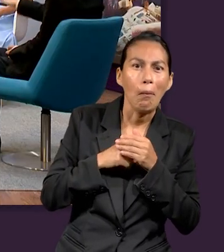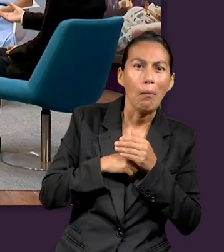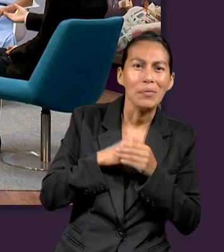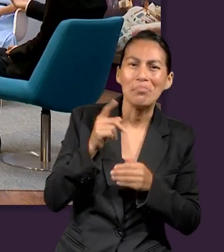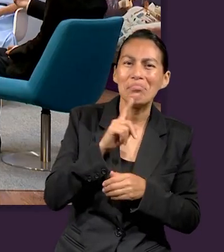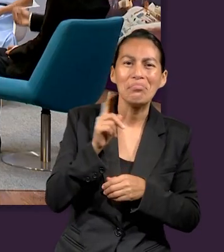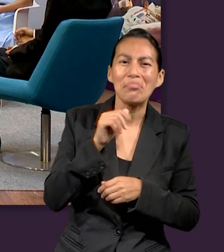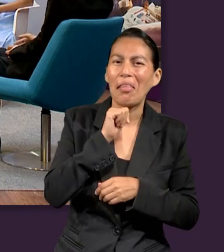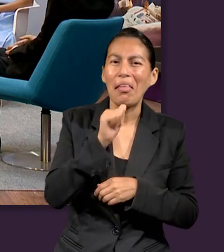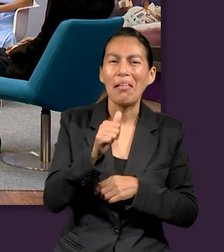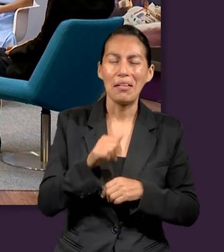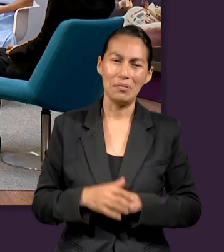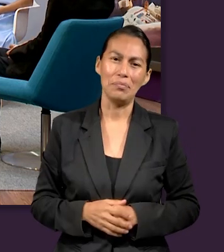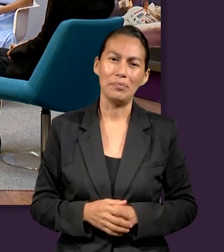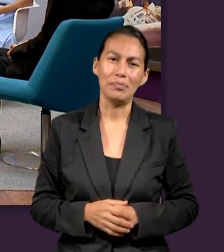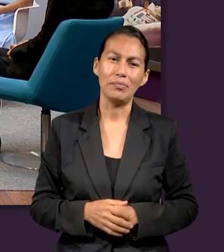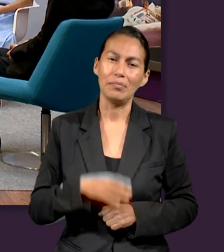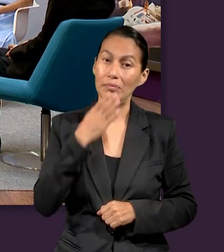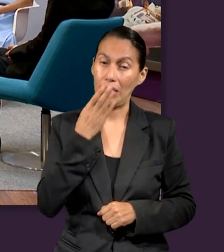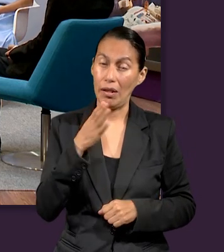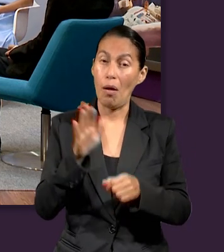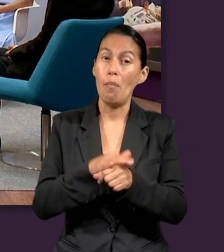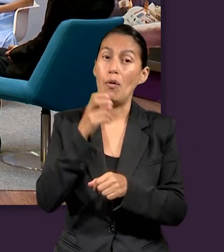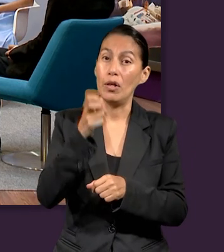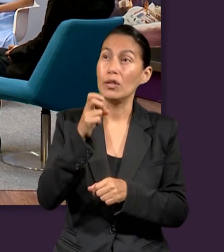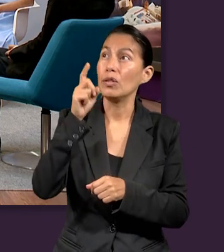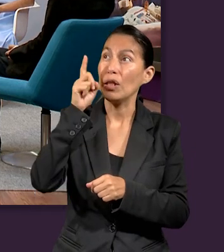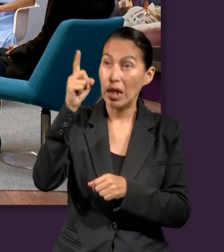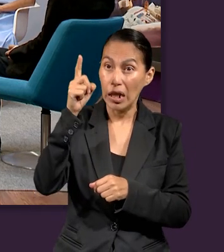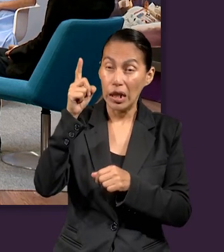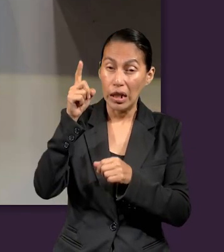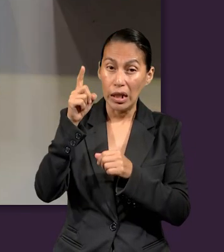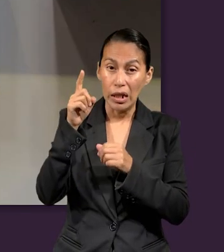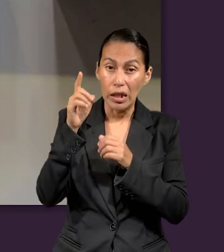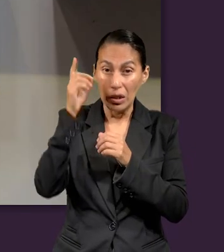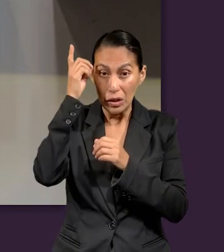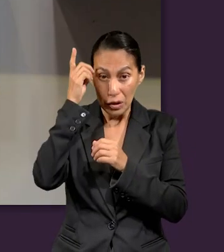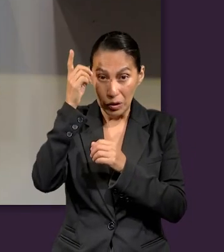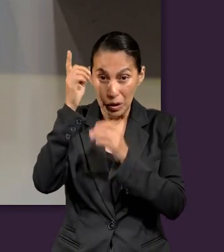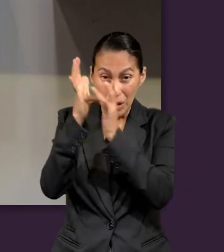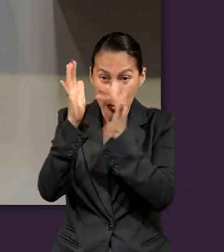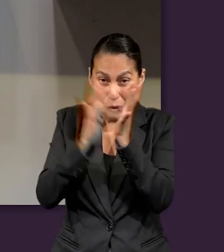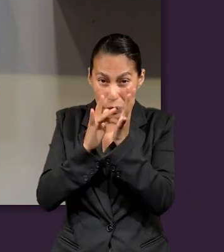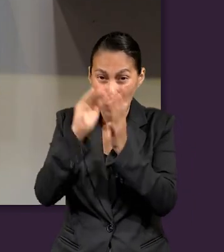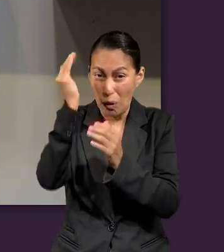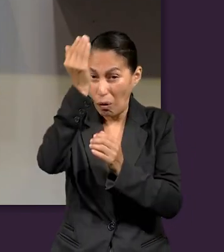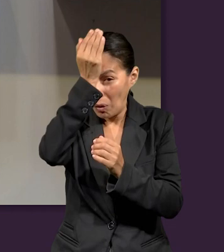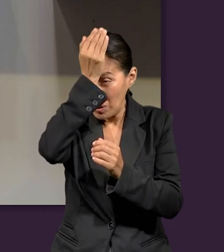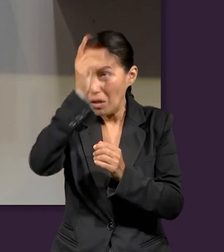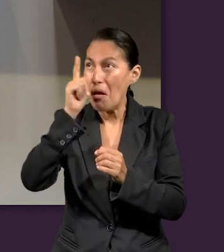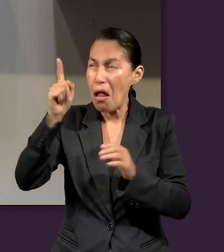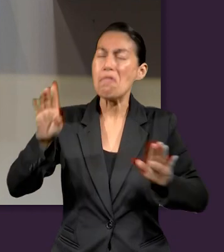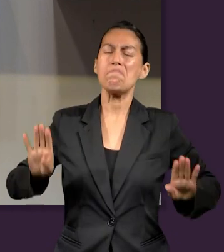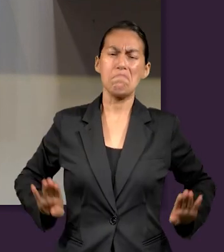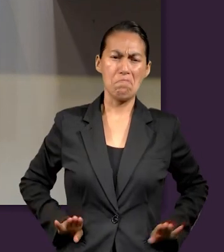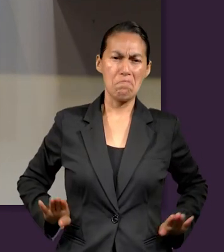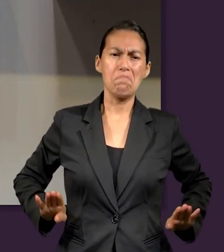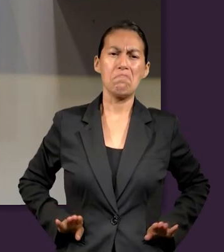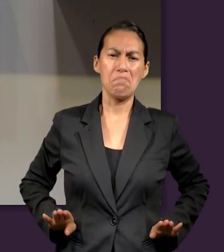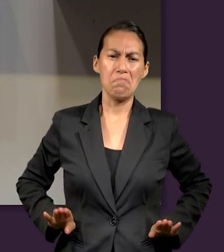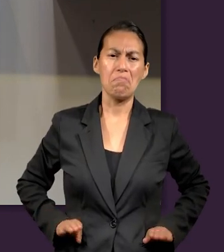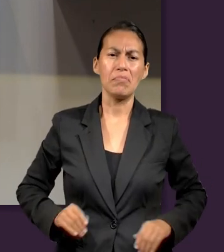aparentar otra cosa. Muy bien. Por eso es que entonces el cordero es digno, porque es justo.